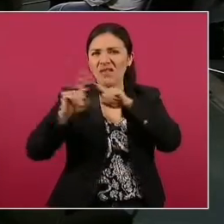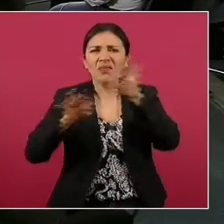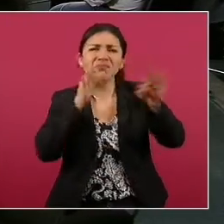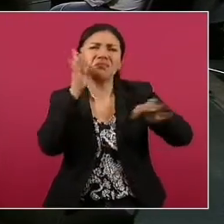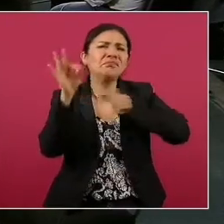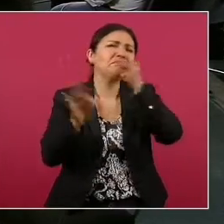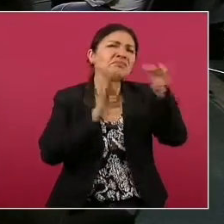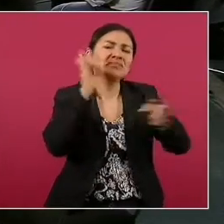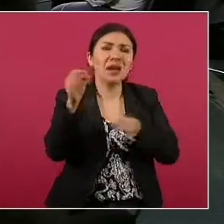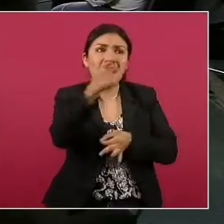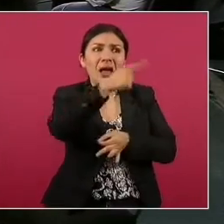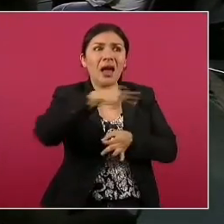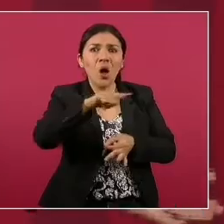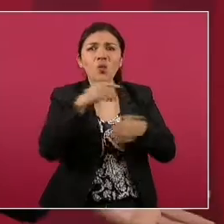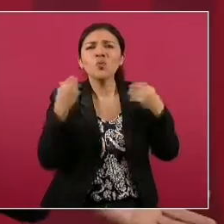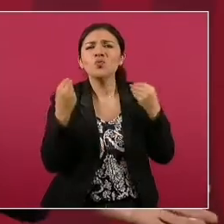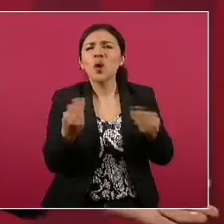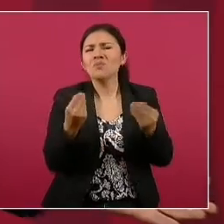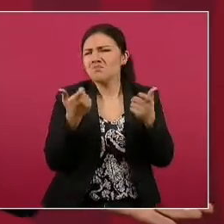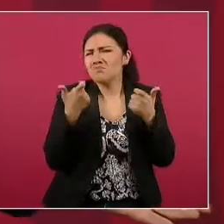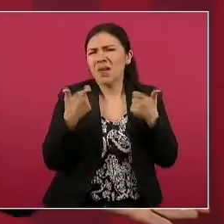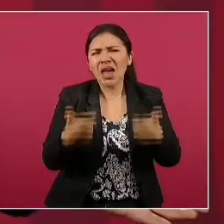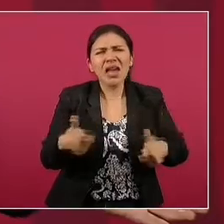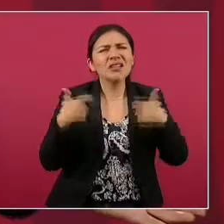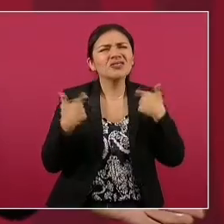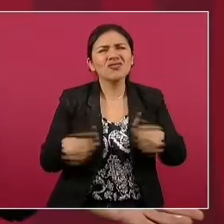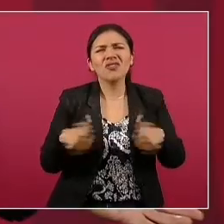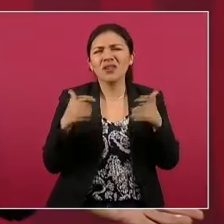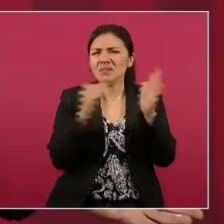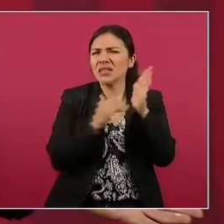manejan miles de millones de pesos,